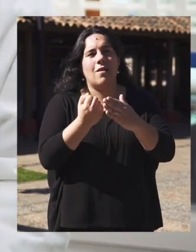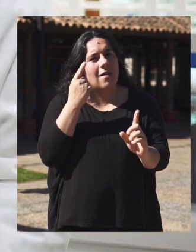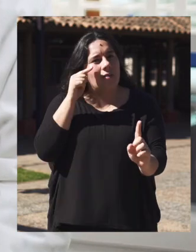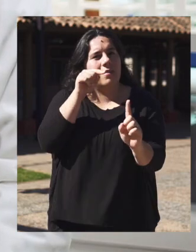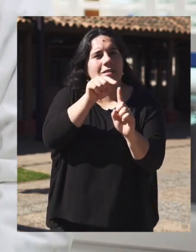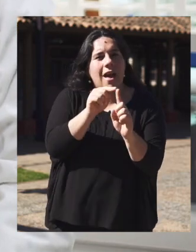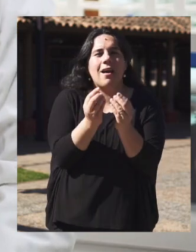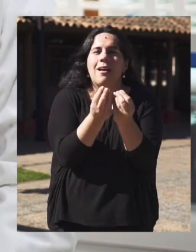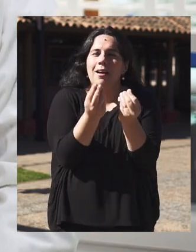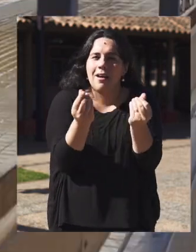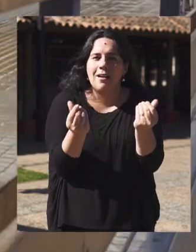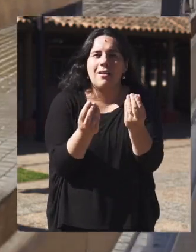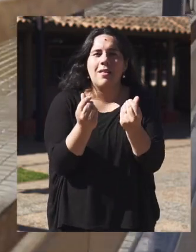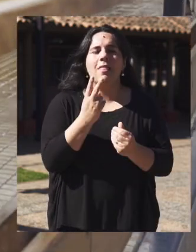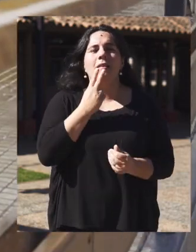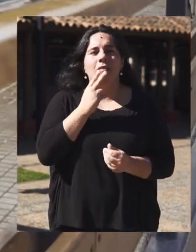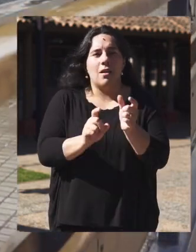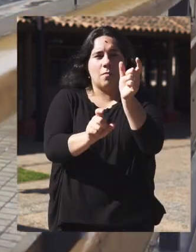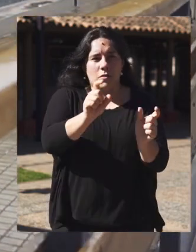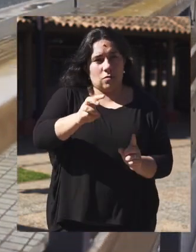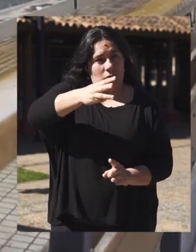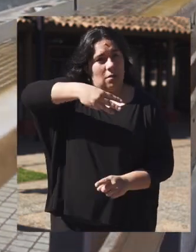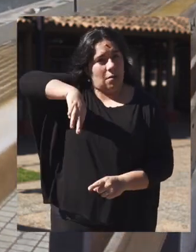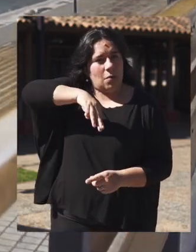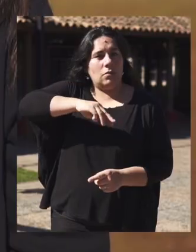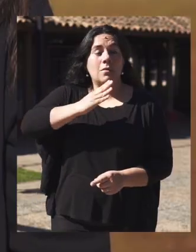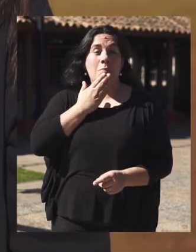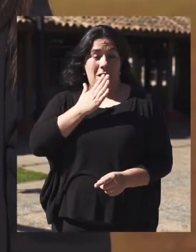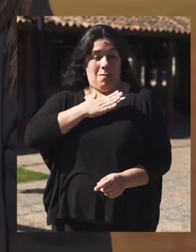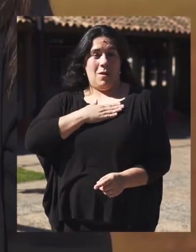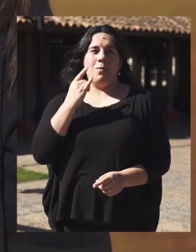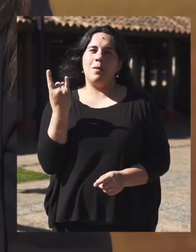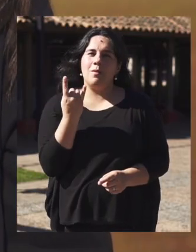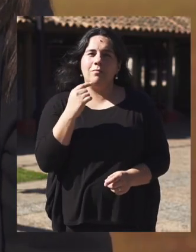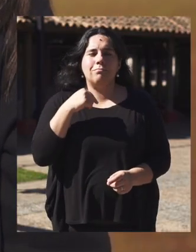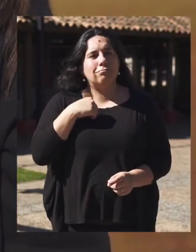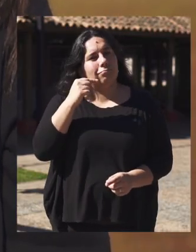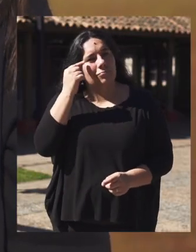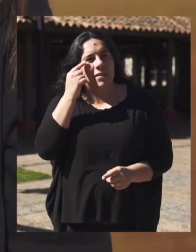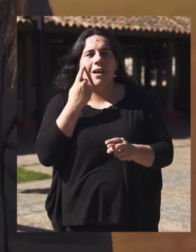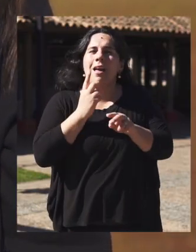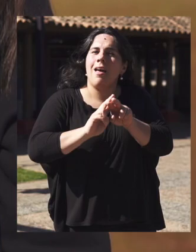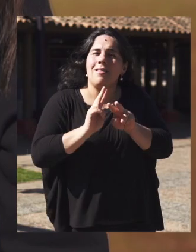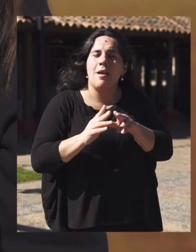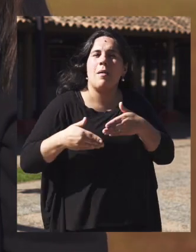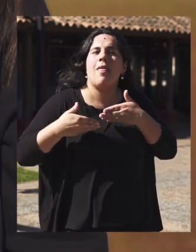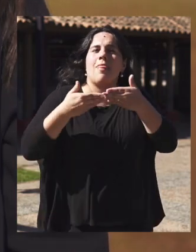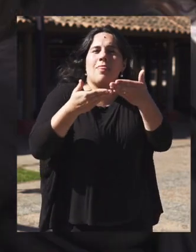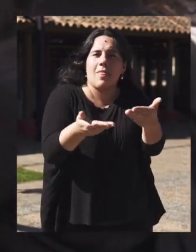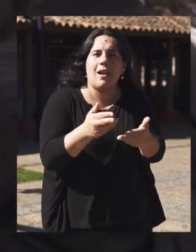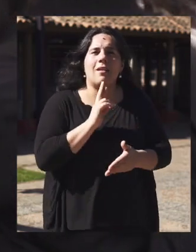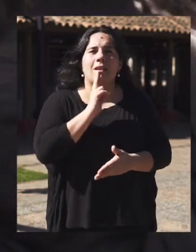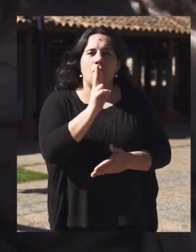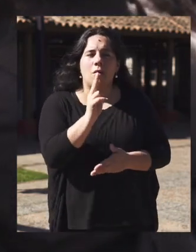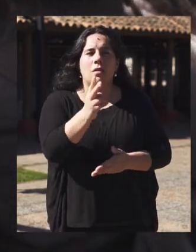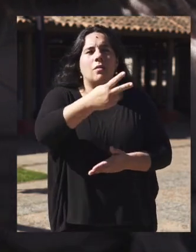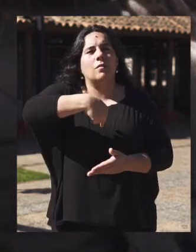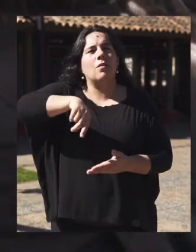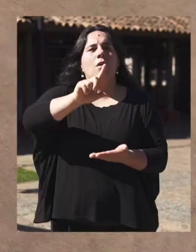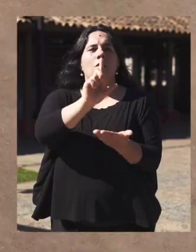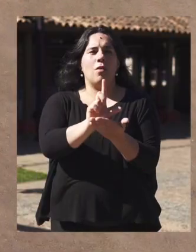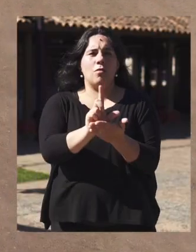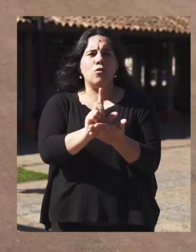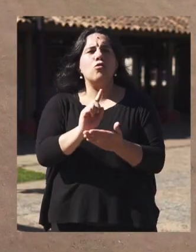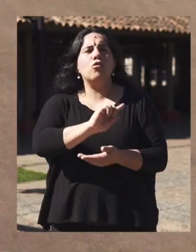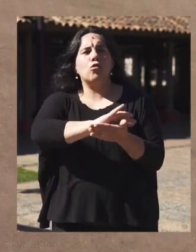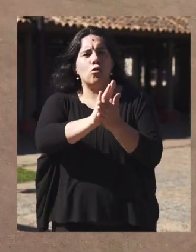beneficio de la calidad de vida de los maulinos. También es mi universidad, porque la UCM enfoca sus acciones para dar respuestas en el contexto local. Por